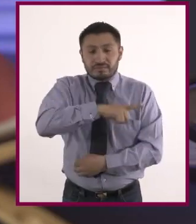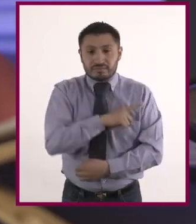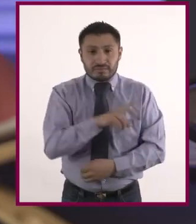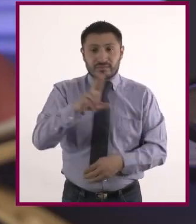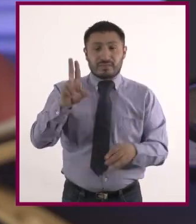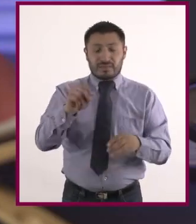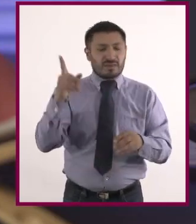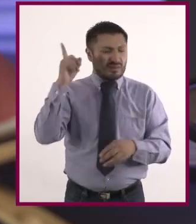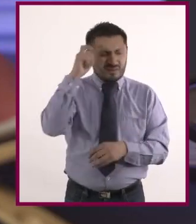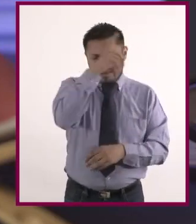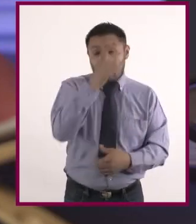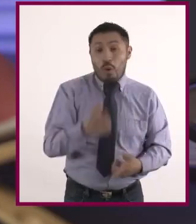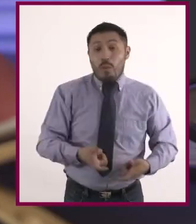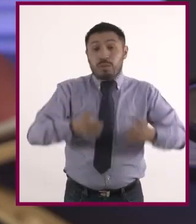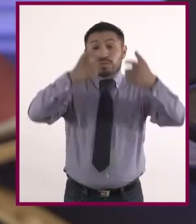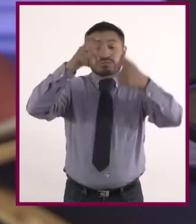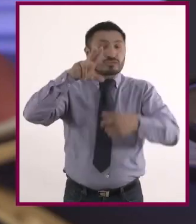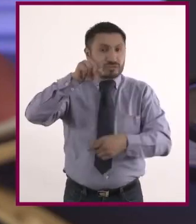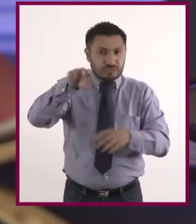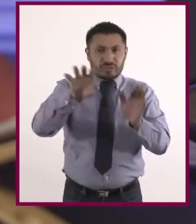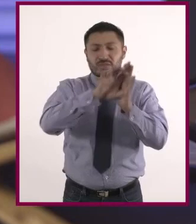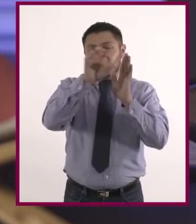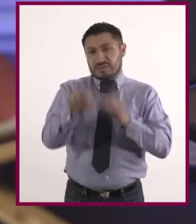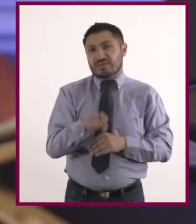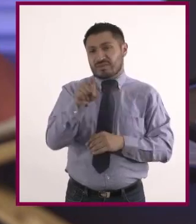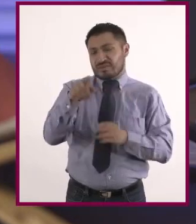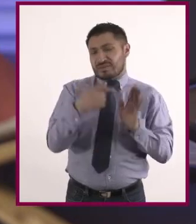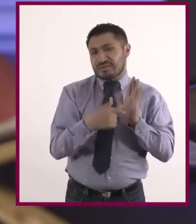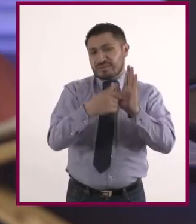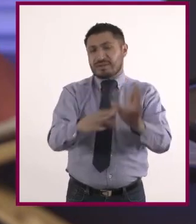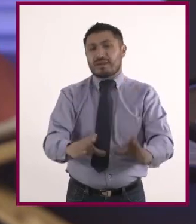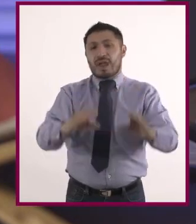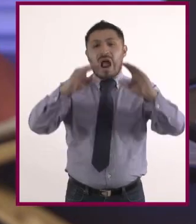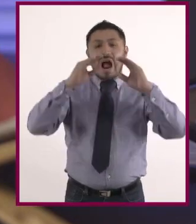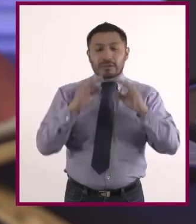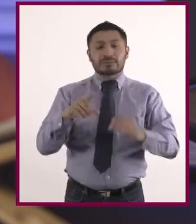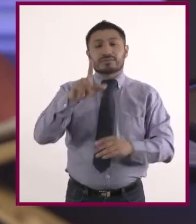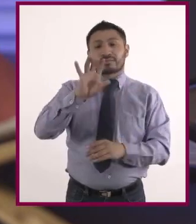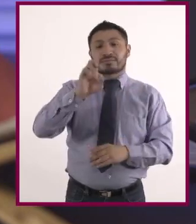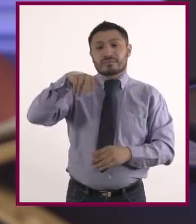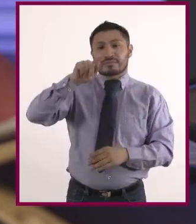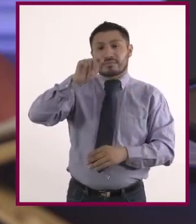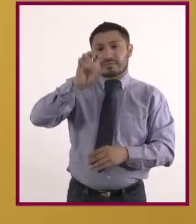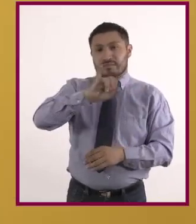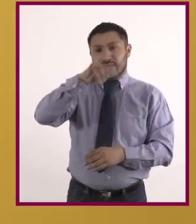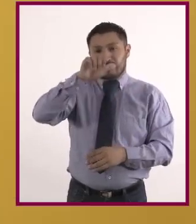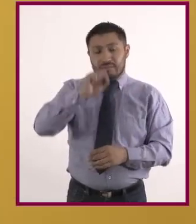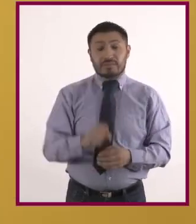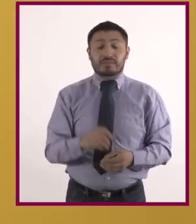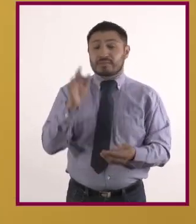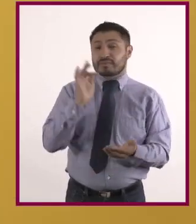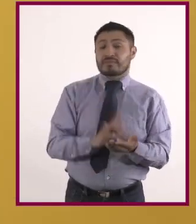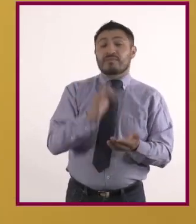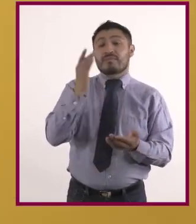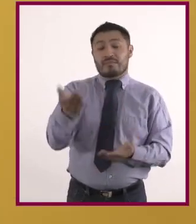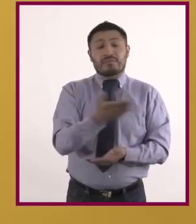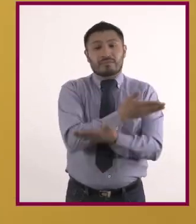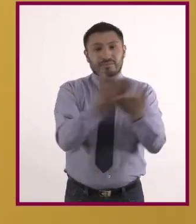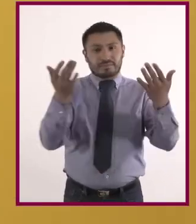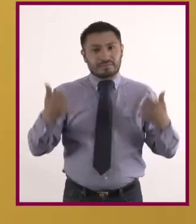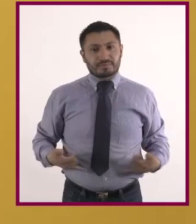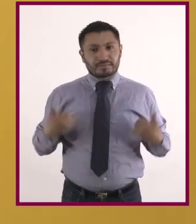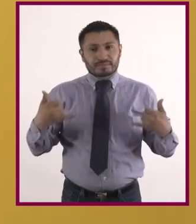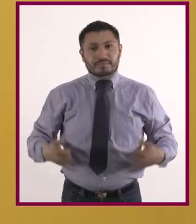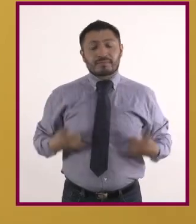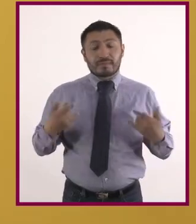imposibles de hacer o muy costosos, así como la deliciosa y nutritiva hamburguesa de lentejas que nos enseñaste a hacer hoy. Gracias Shadani y a ustedes